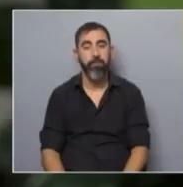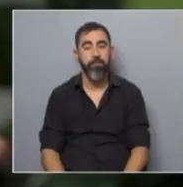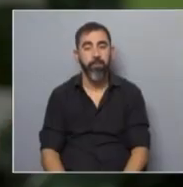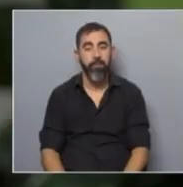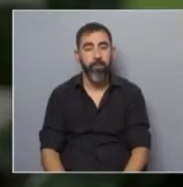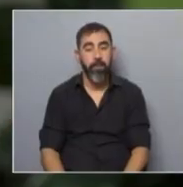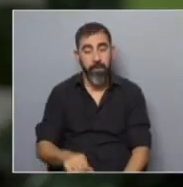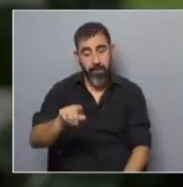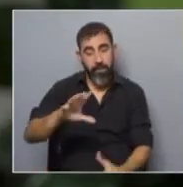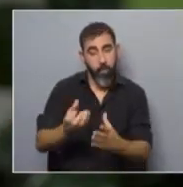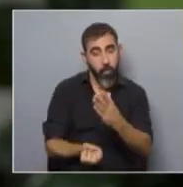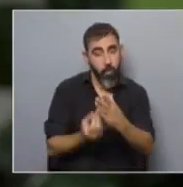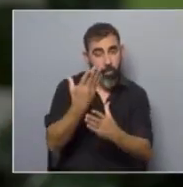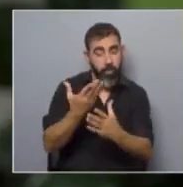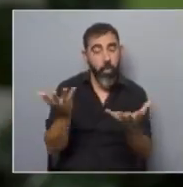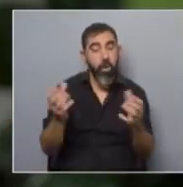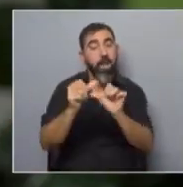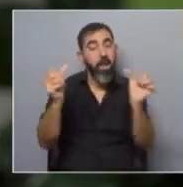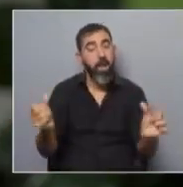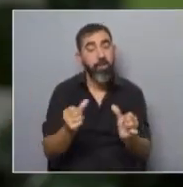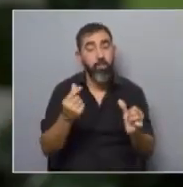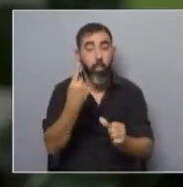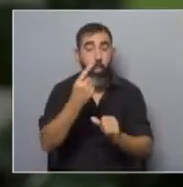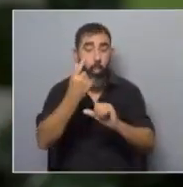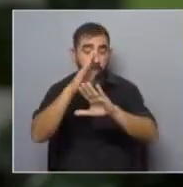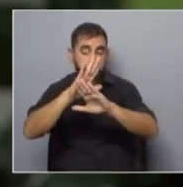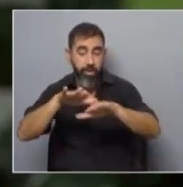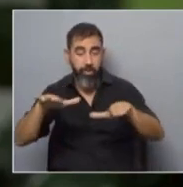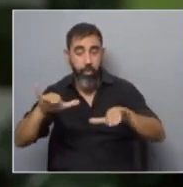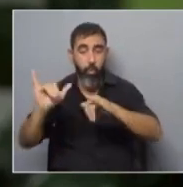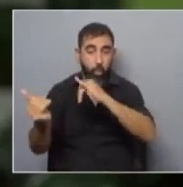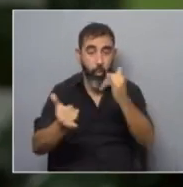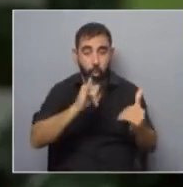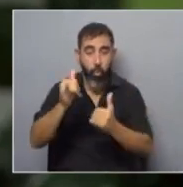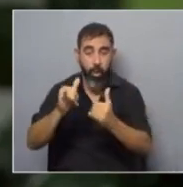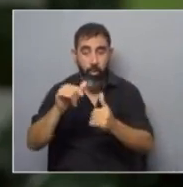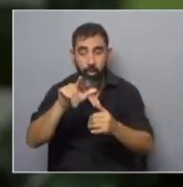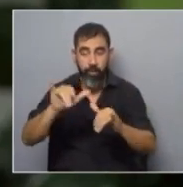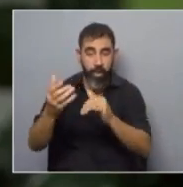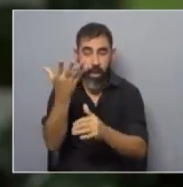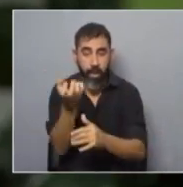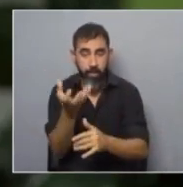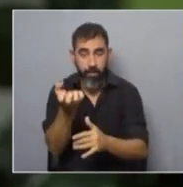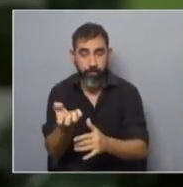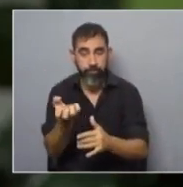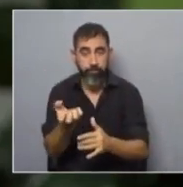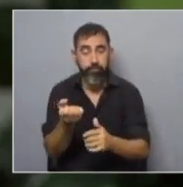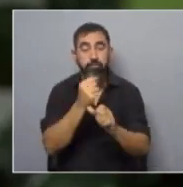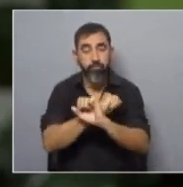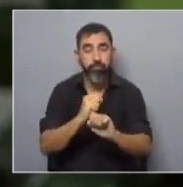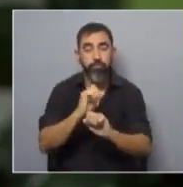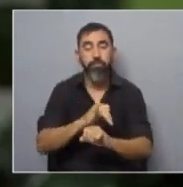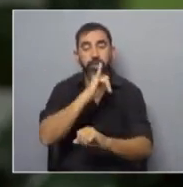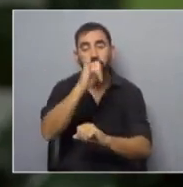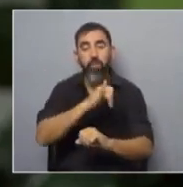Con ese modelo, lo que hacemos hoy es, a partir de un niño que juega al Exiland, podemos dar un